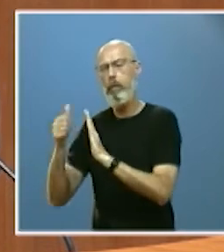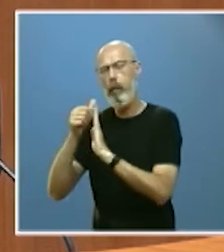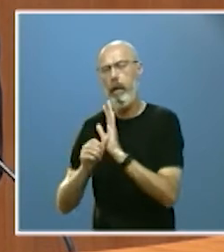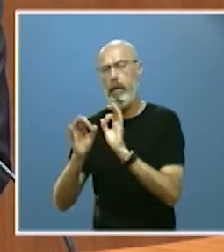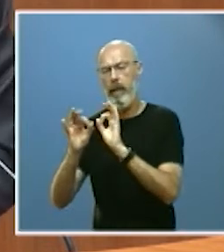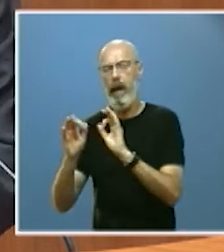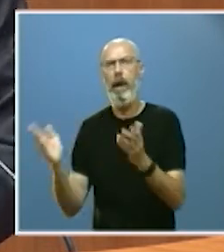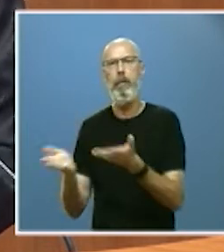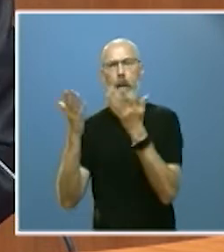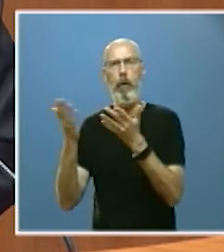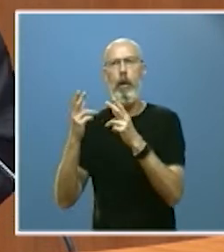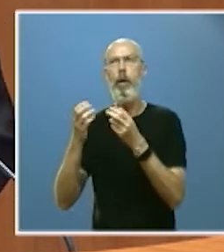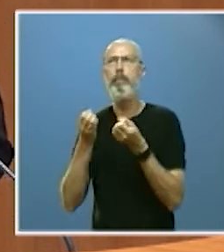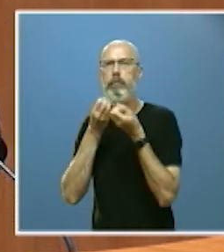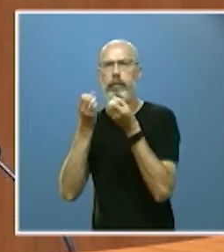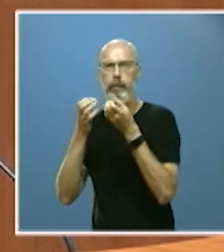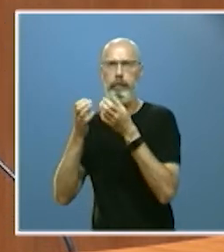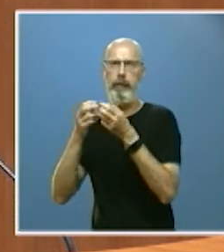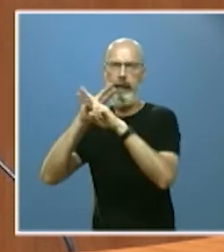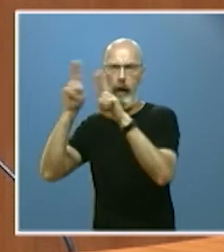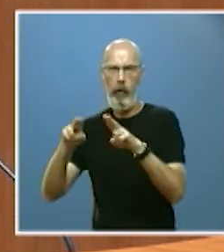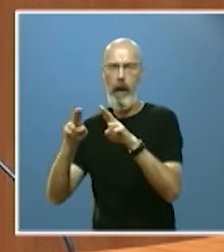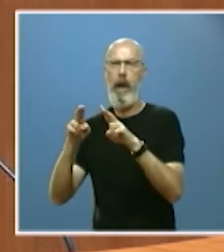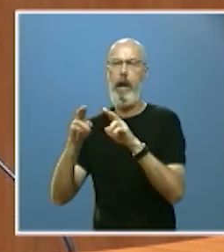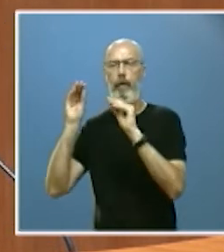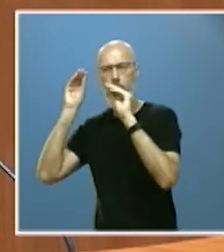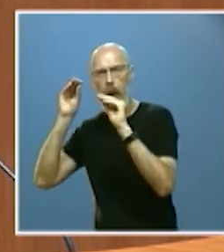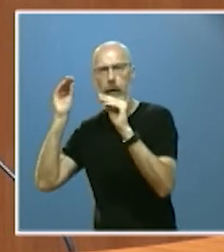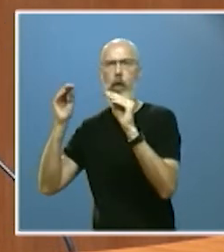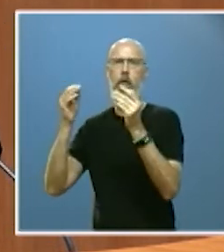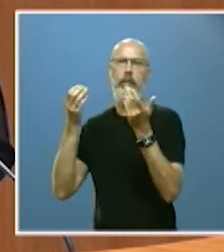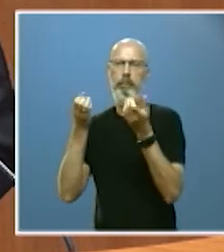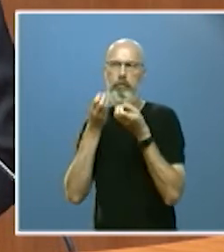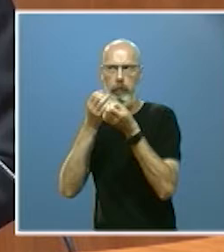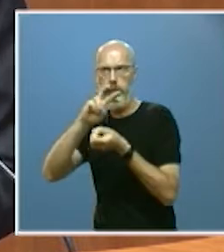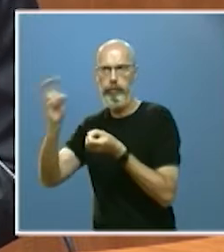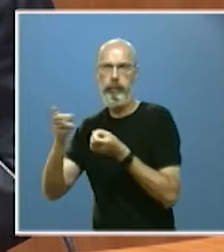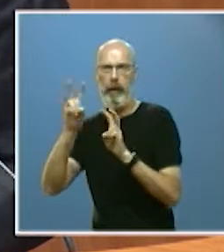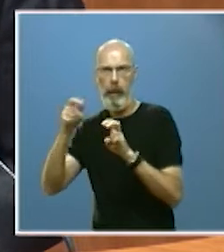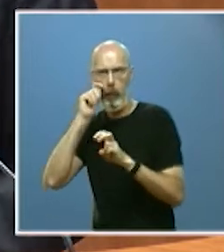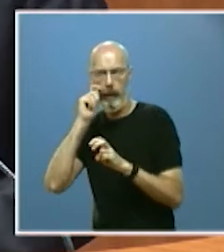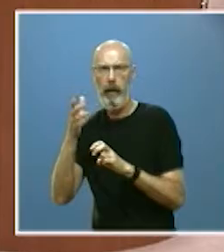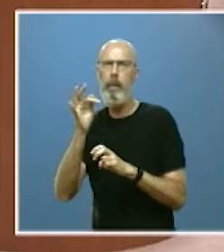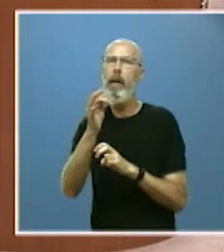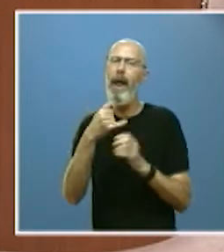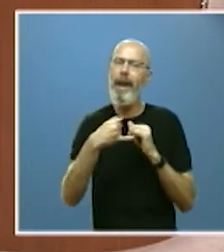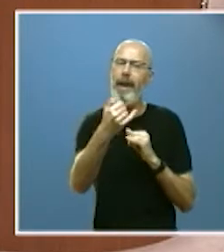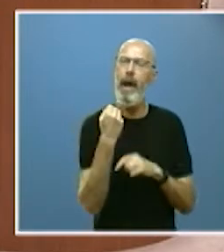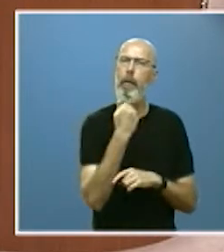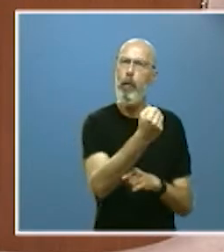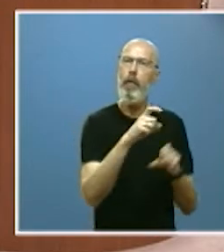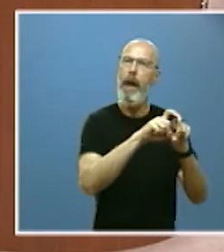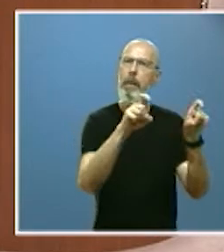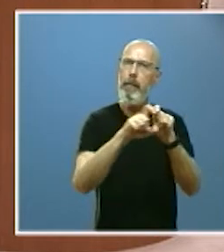internacional de formación y de señalización turística. Venimos desarrollando además líneas de apoyo tanto a empresas como a entidades locales